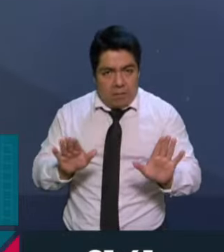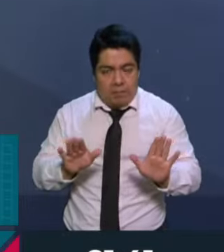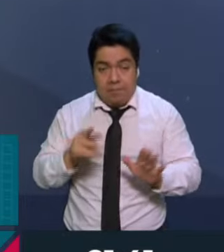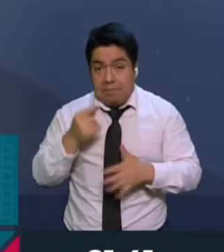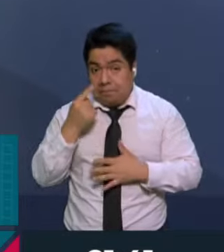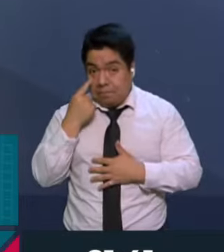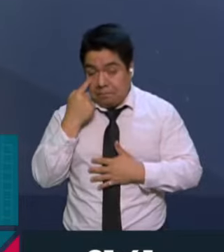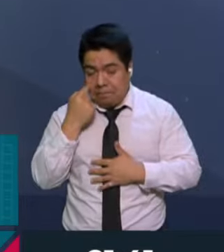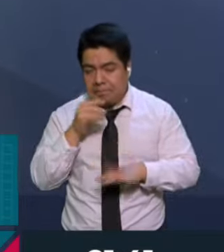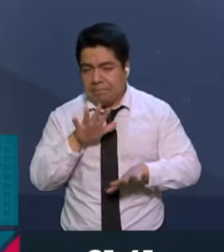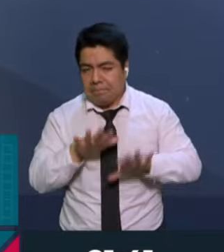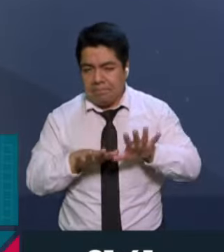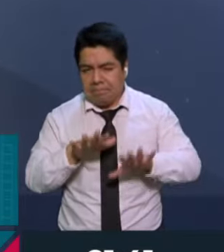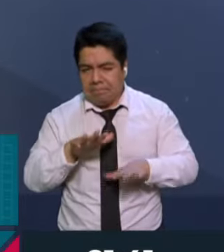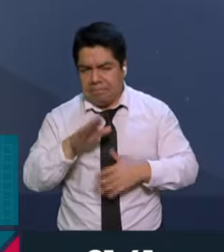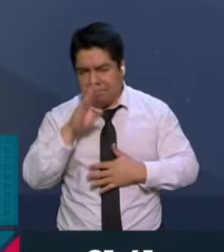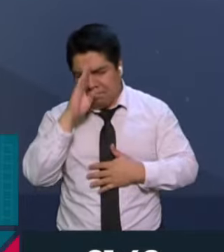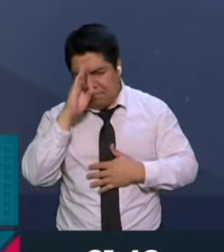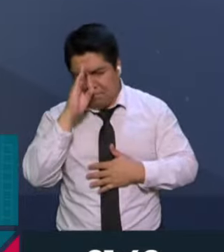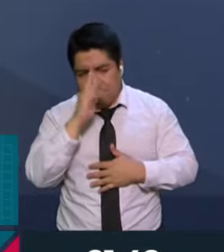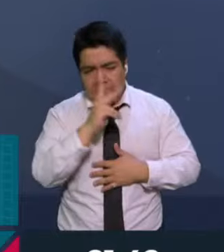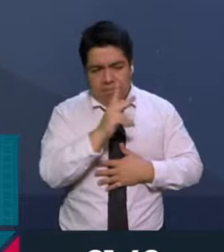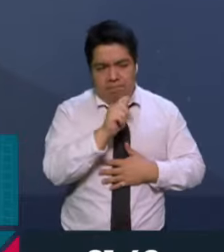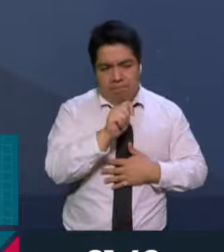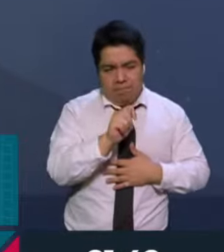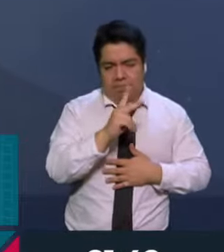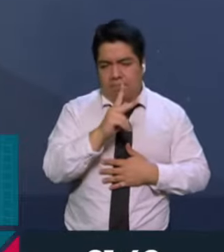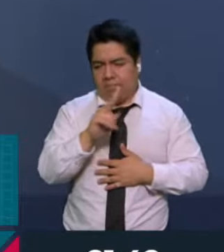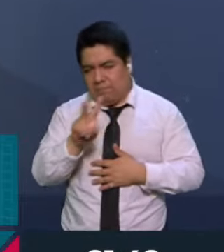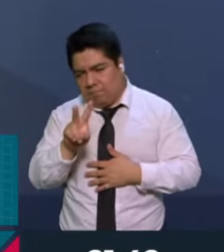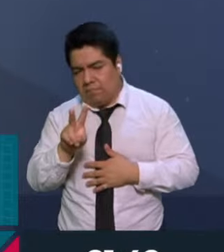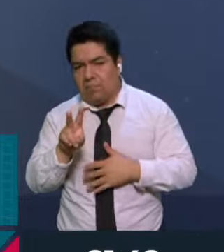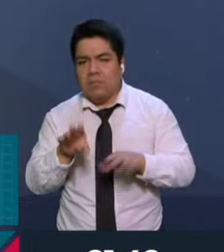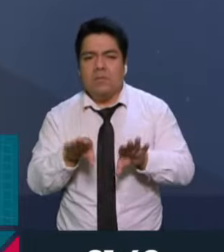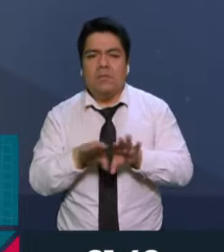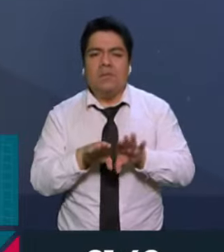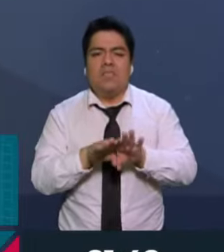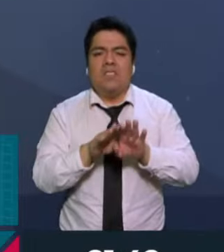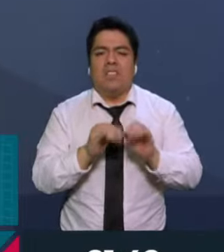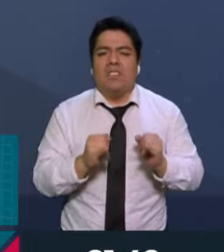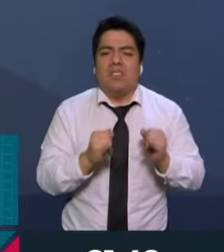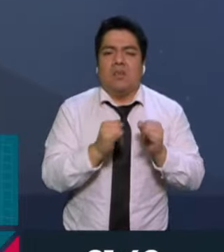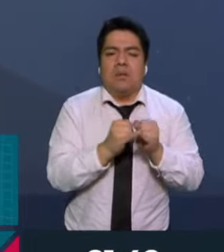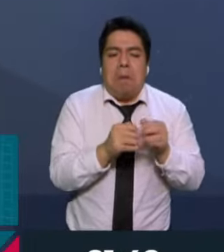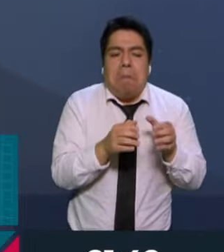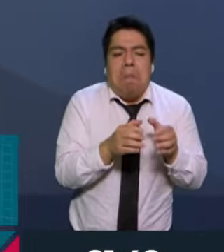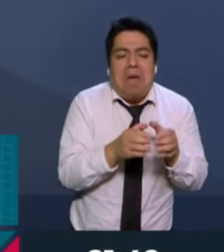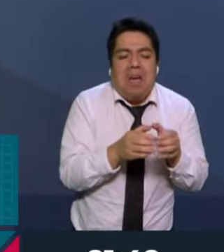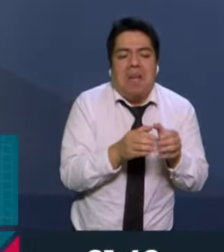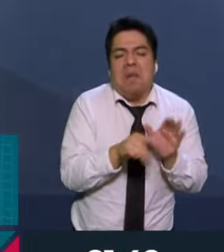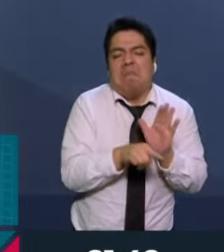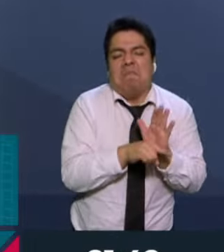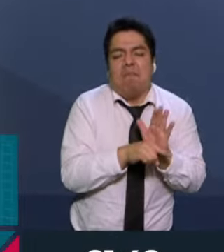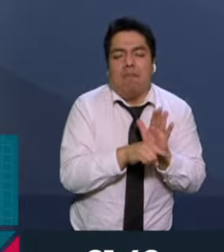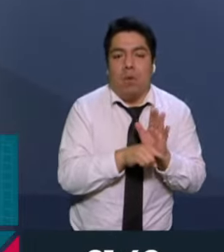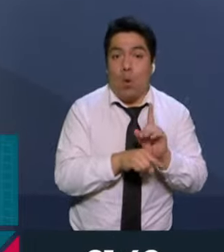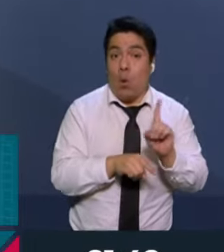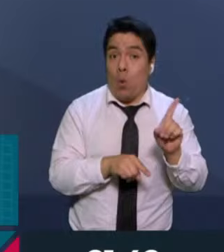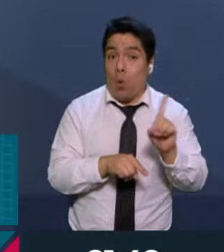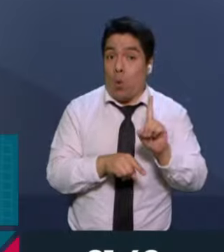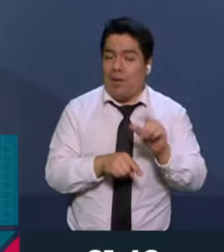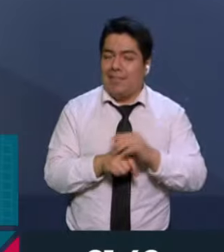valorar, porque a veces se piensa en el PT o en el Partido Verde como institutos pequeños o menores. Hay